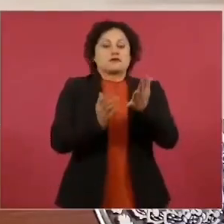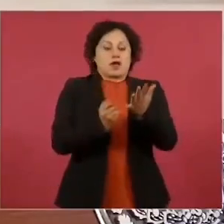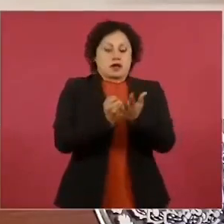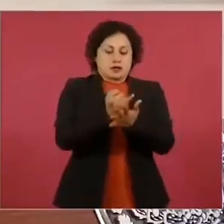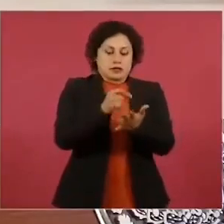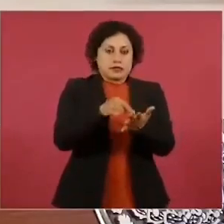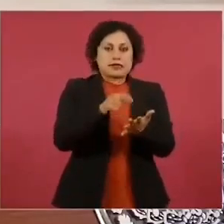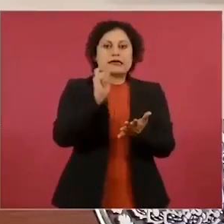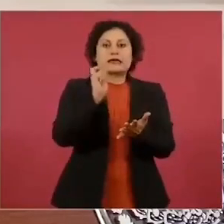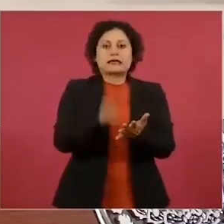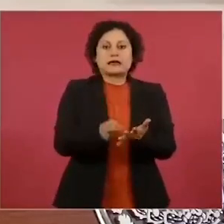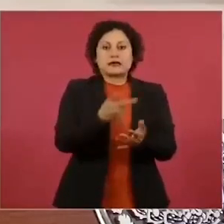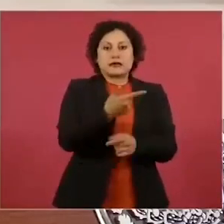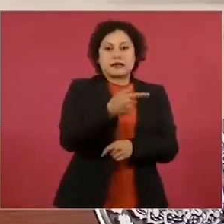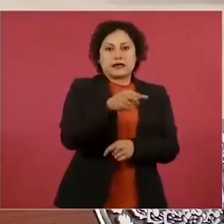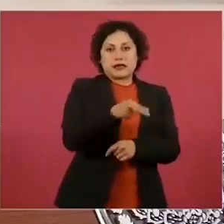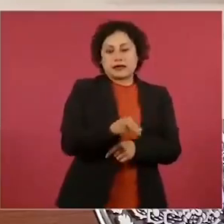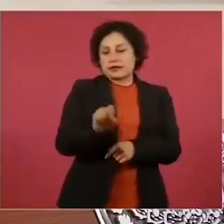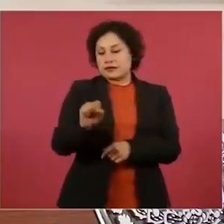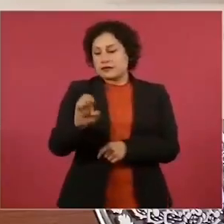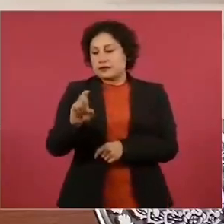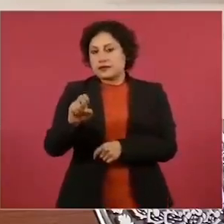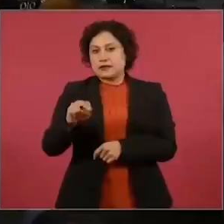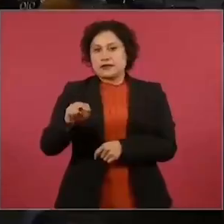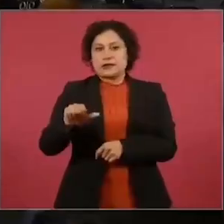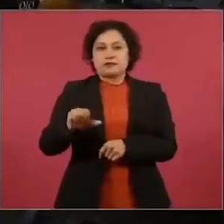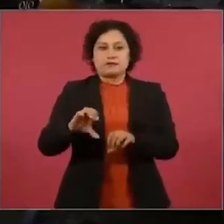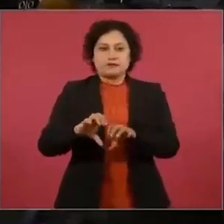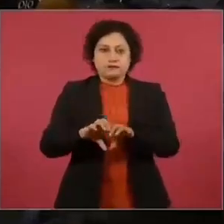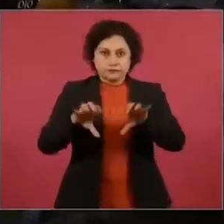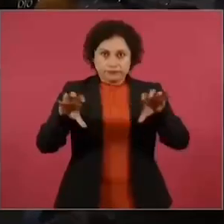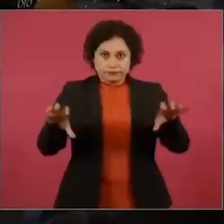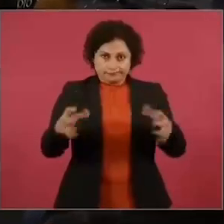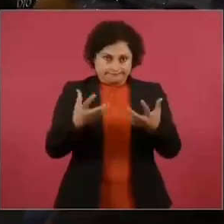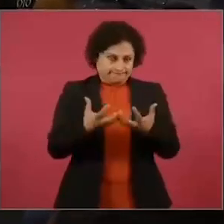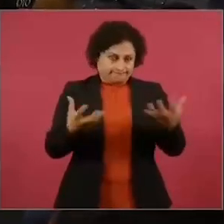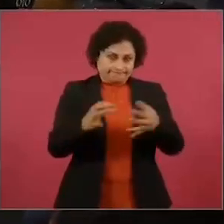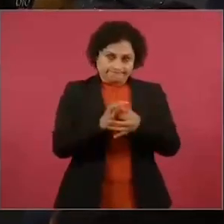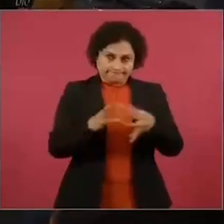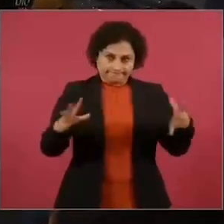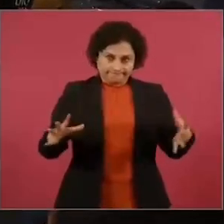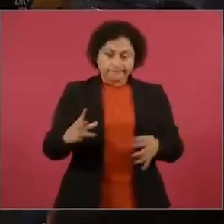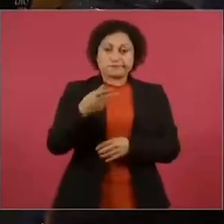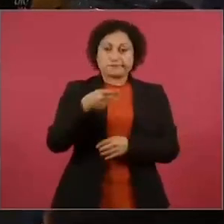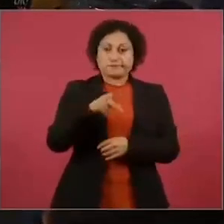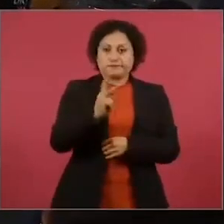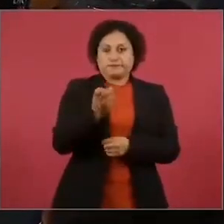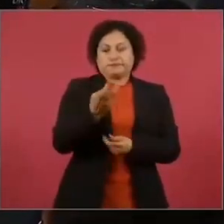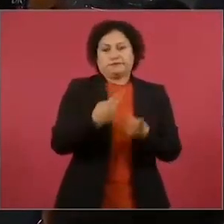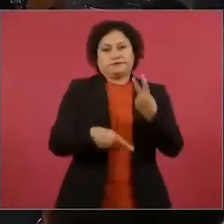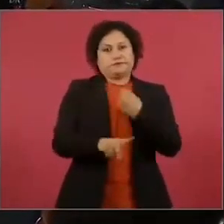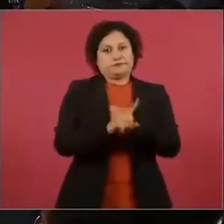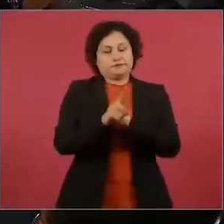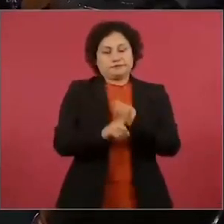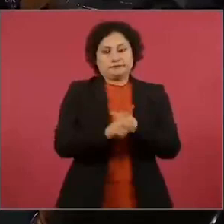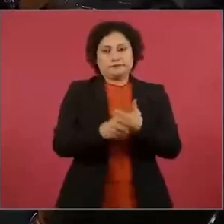ahora se logró un acuerdo porque prevaleció la sensatez,